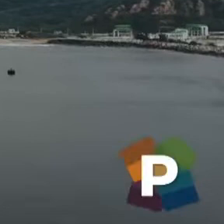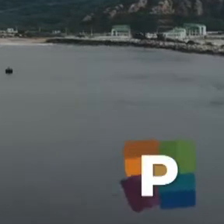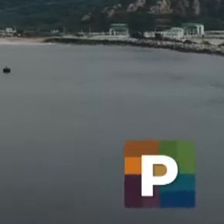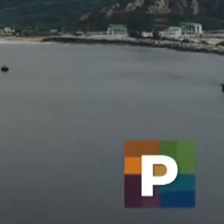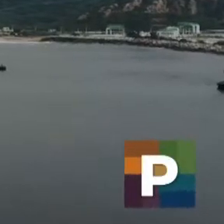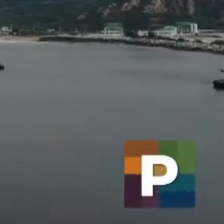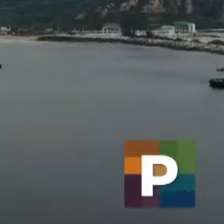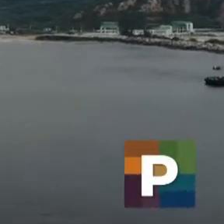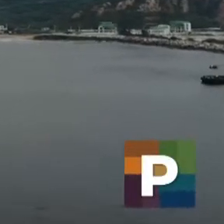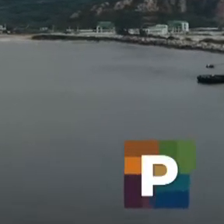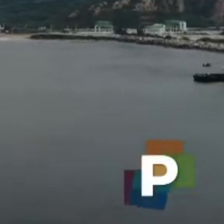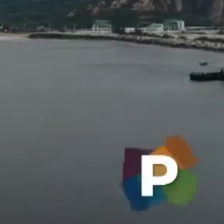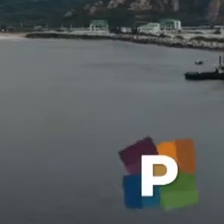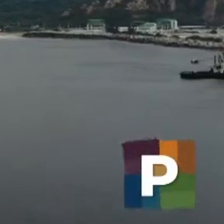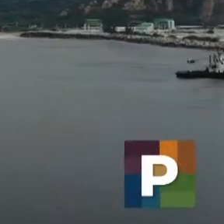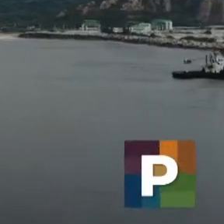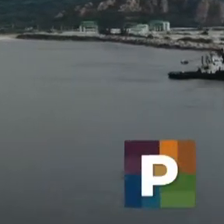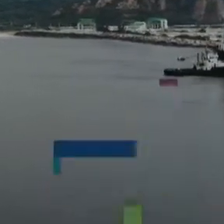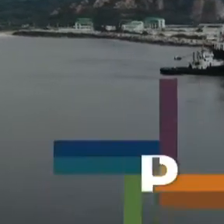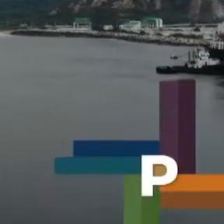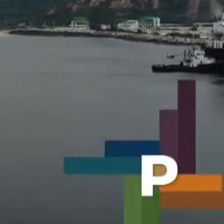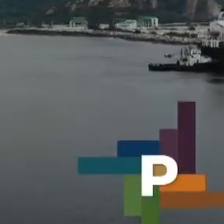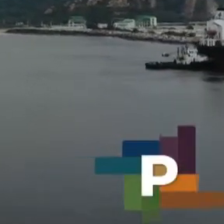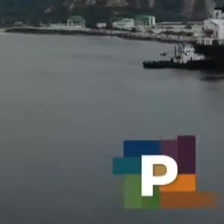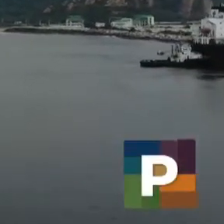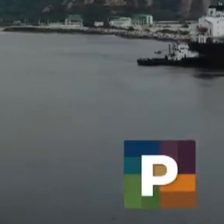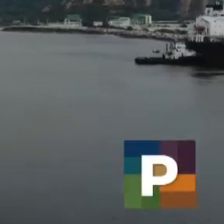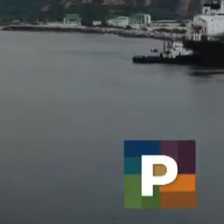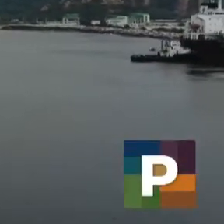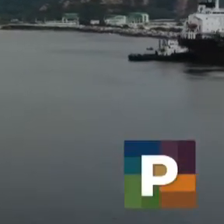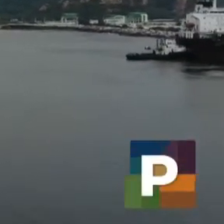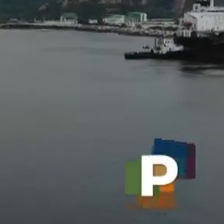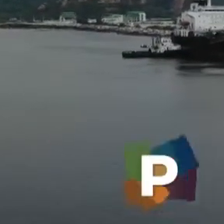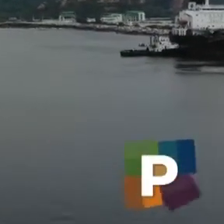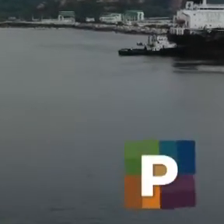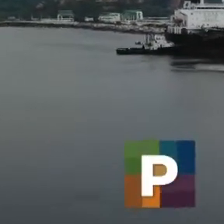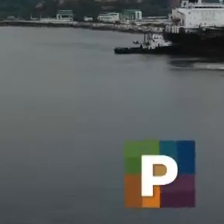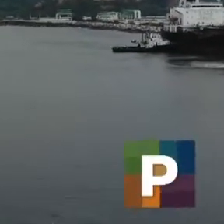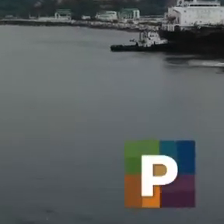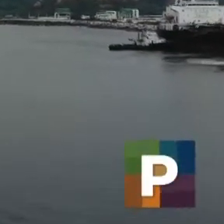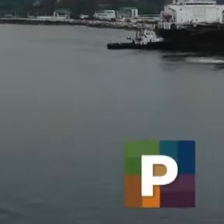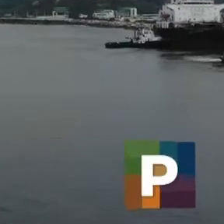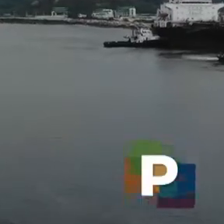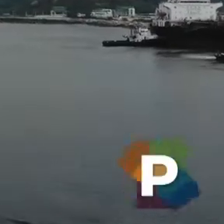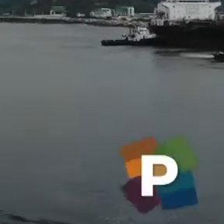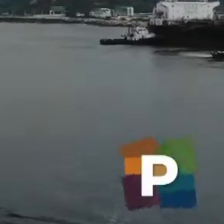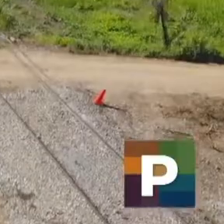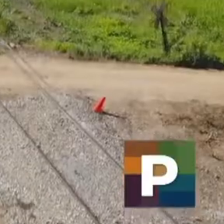más de 7.5 millones de toneladas de piedra que formarán parte del rompeolas.